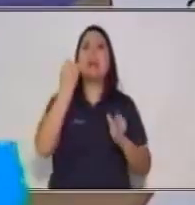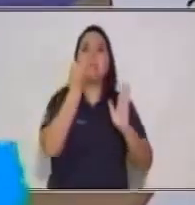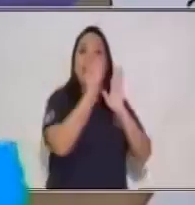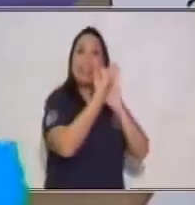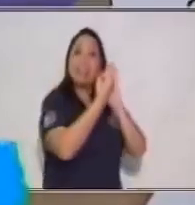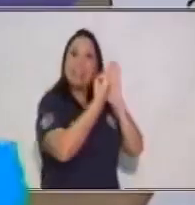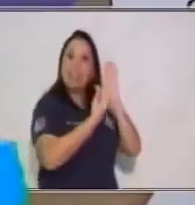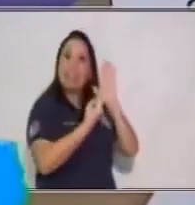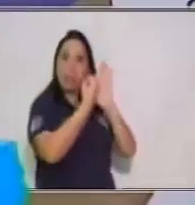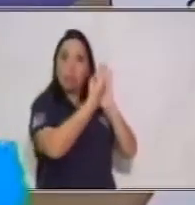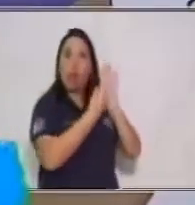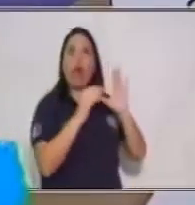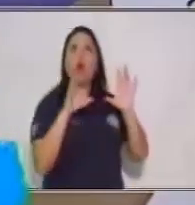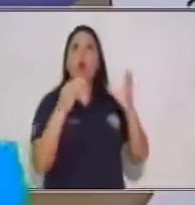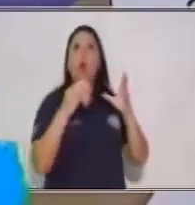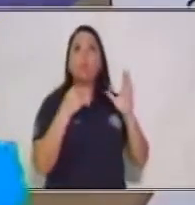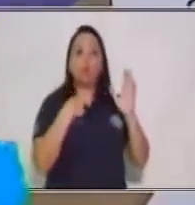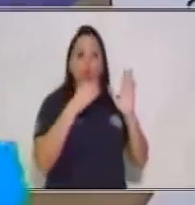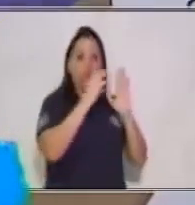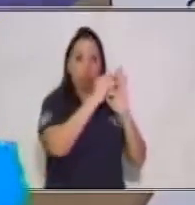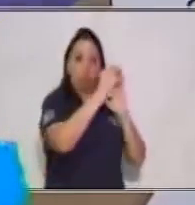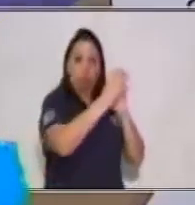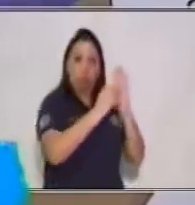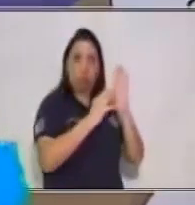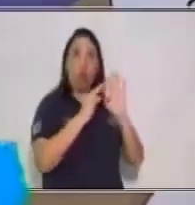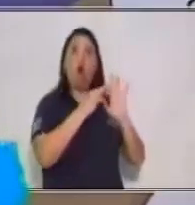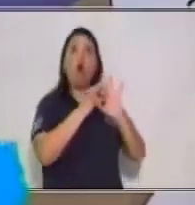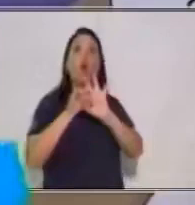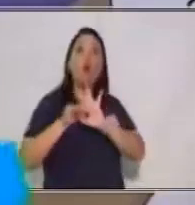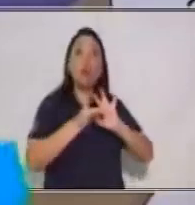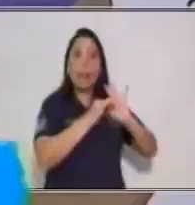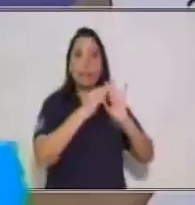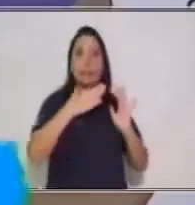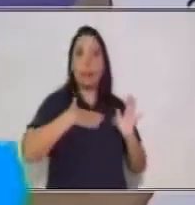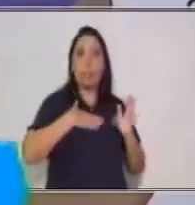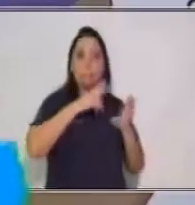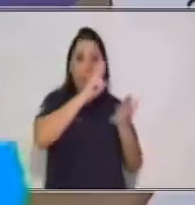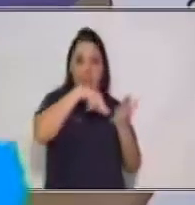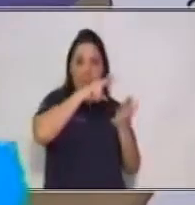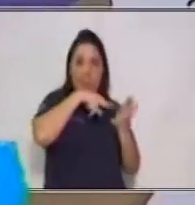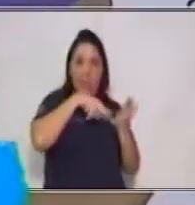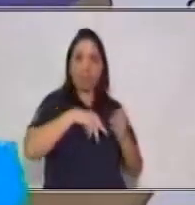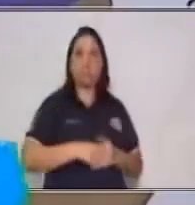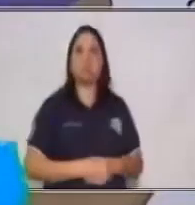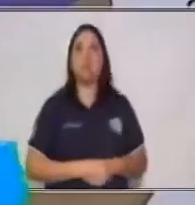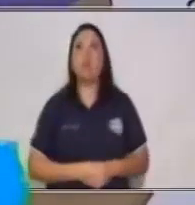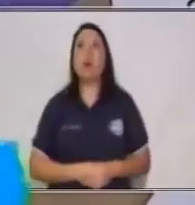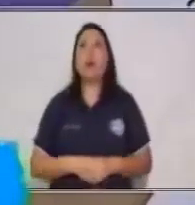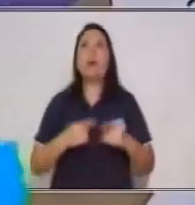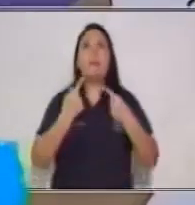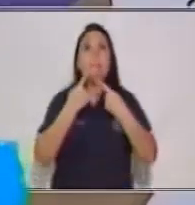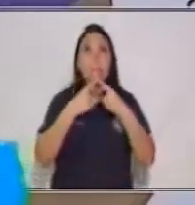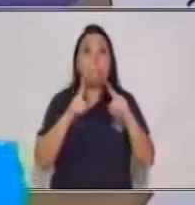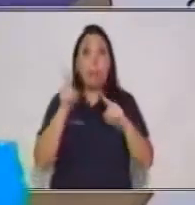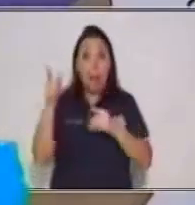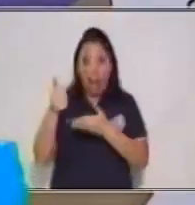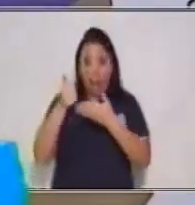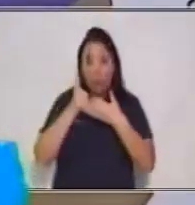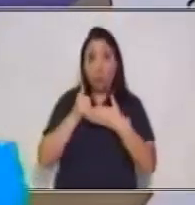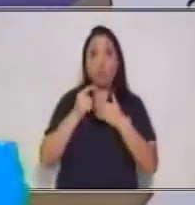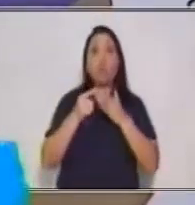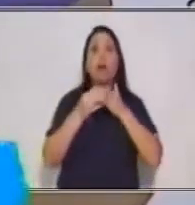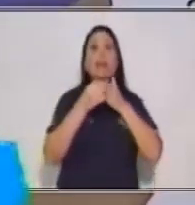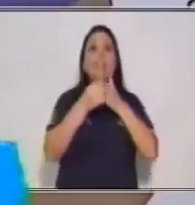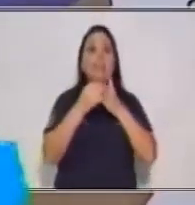cómo vamos a distribuir nuestro texto. ¿Y eso para qué nos va a servir? Para hacer nuestra guía. A partir de eso,